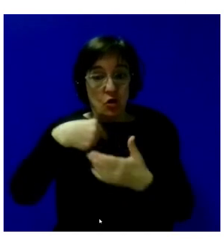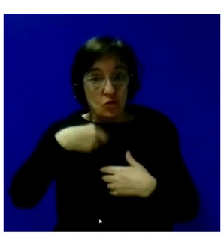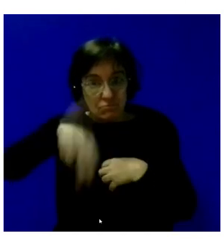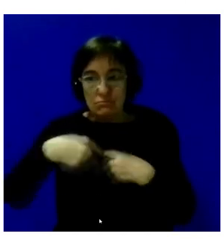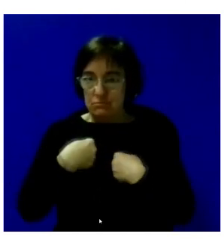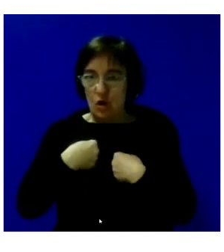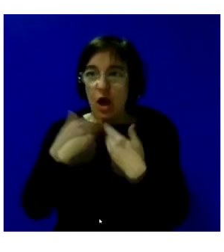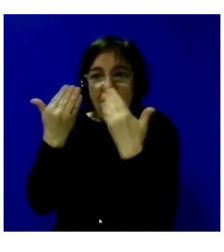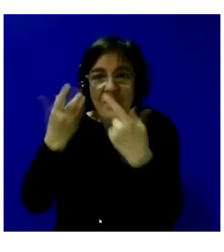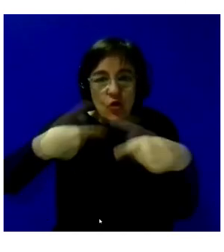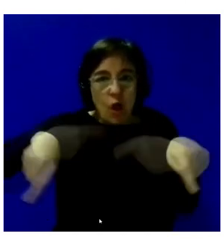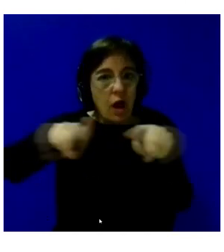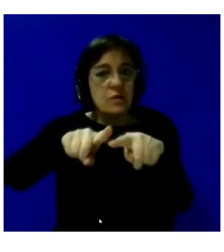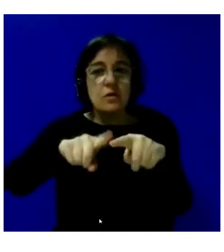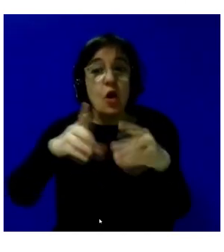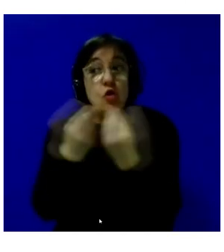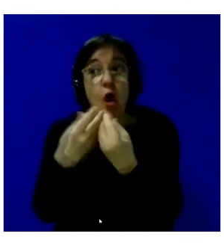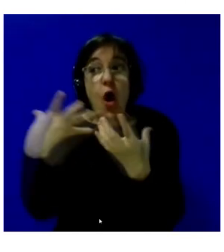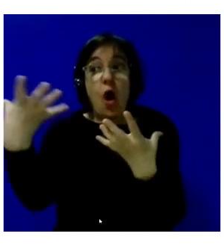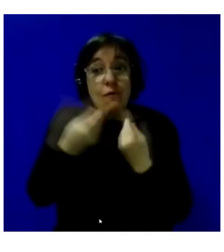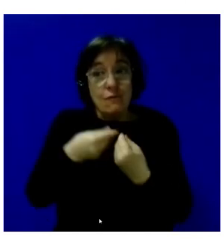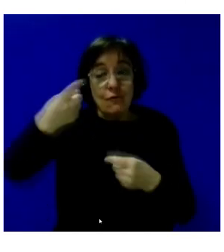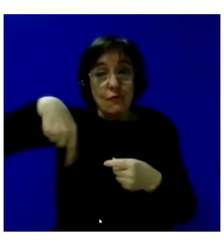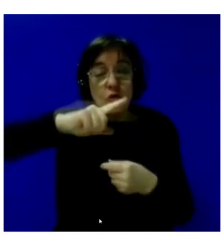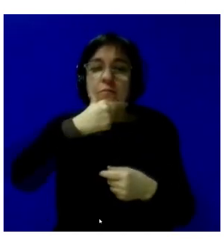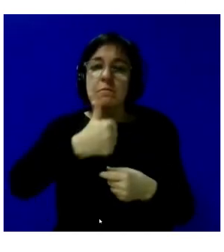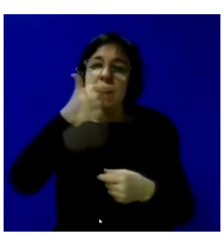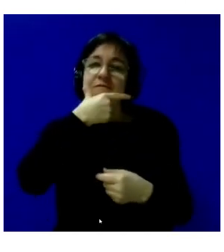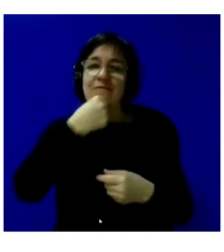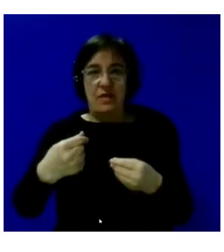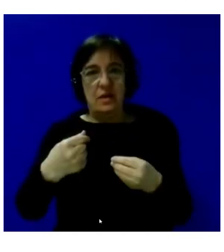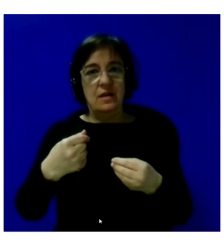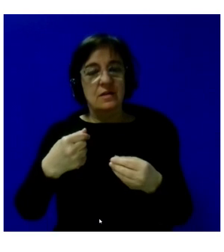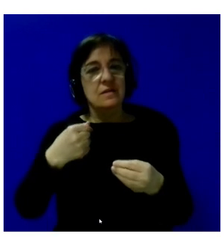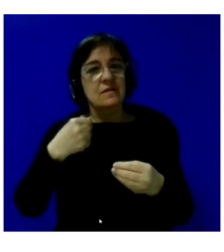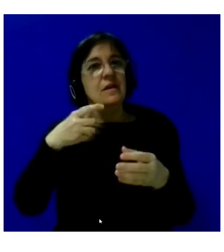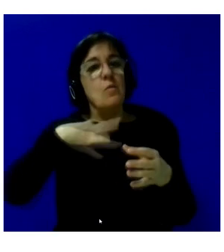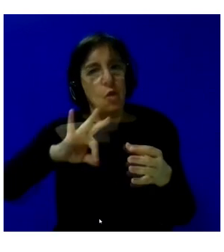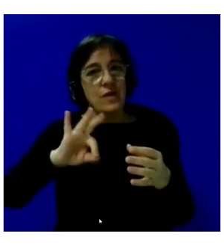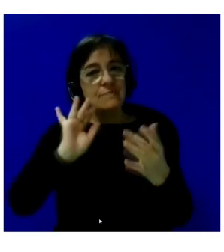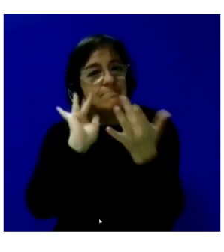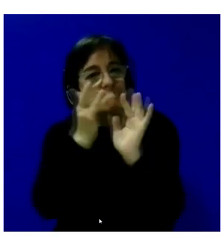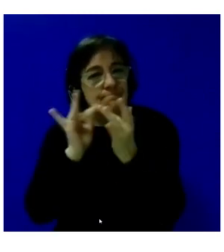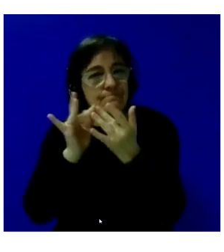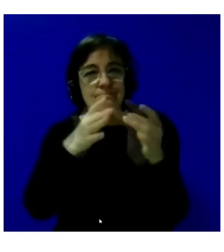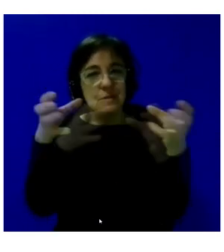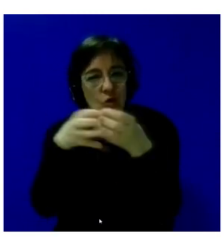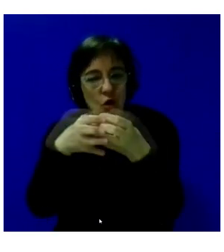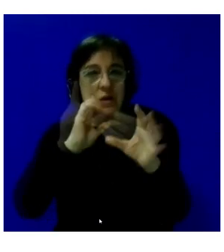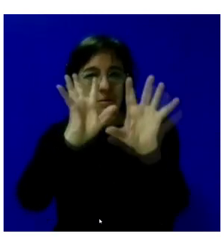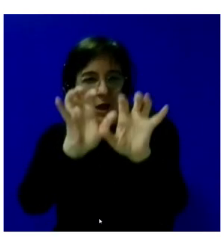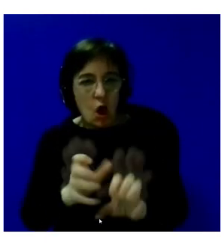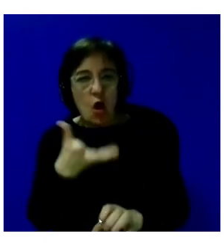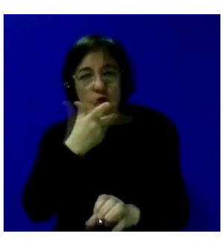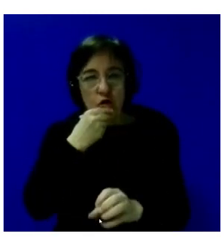agradezco, ya que con vosotros es más fácil poder llegar a este tipo, a este colectivo. Desde hace varios años, me